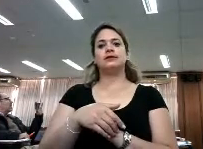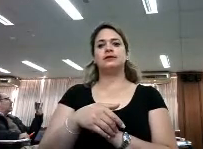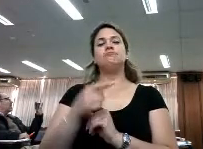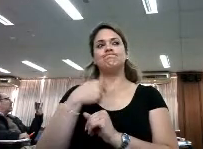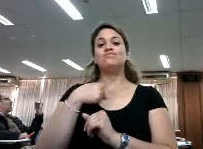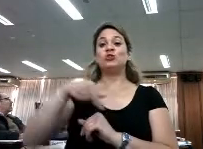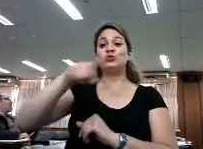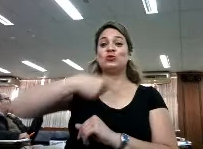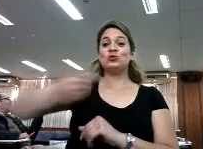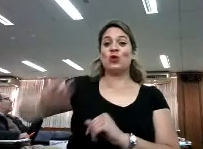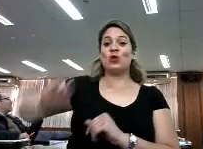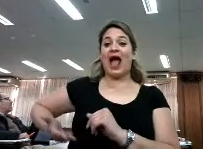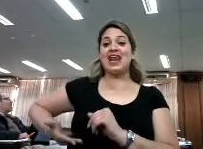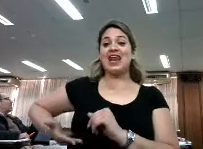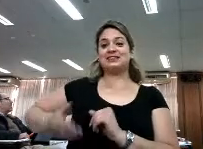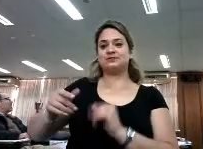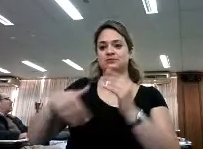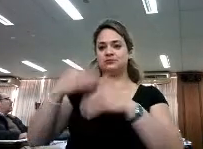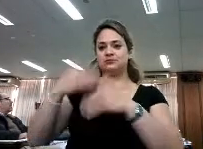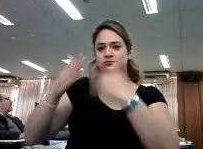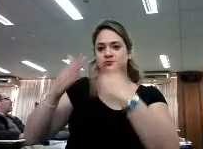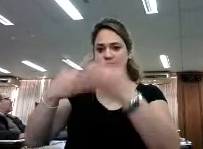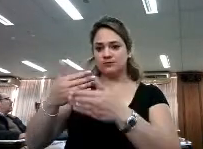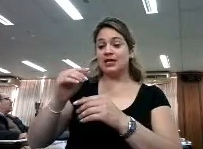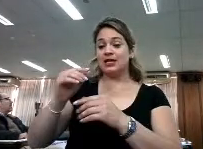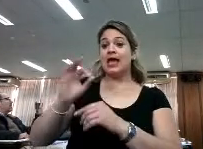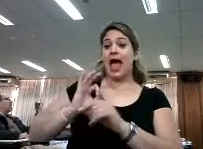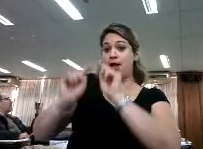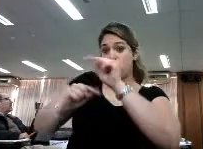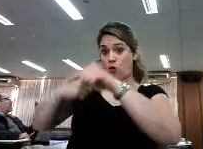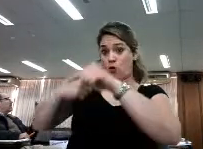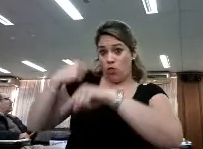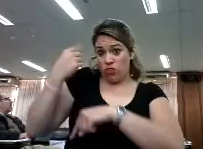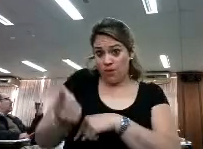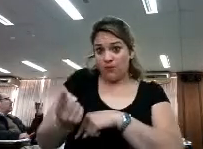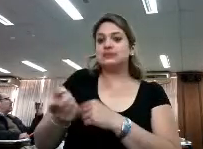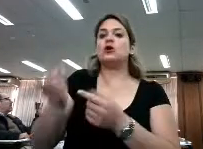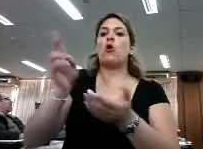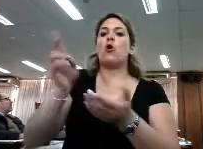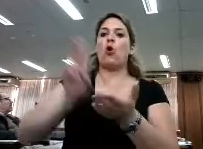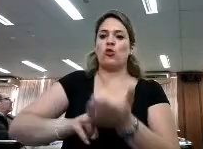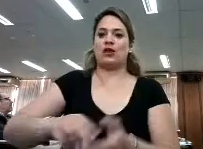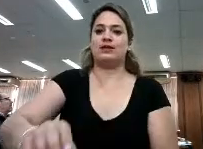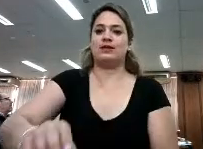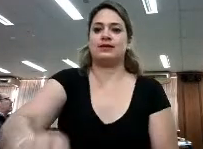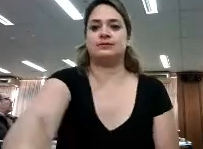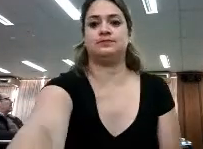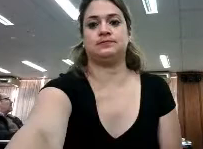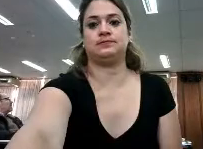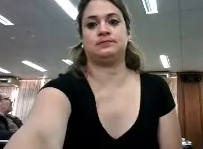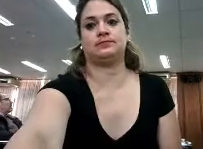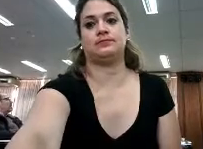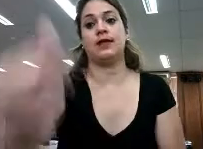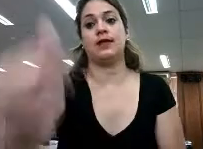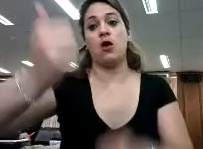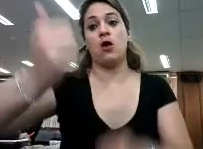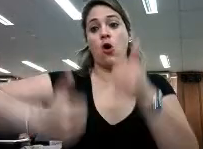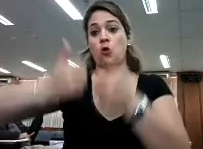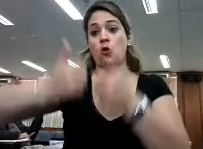entusiasmo y al año siguiente volvimos a hacer el concurso, como se hace todos los años.